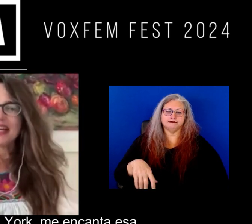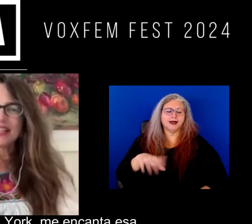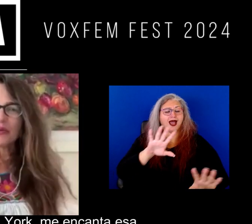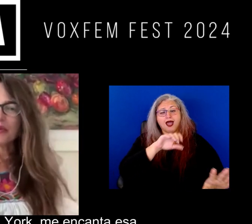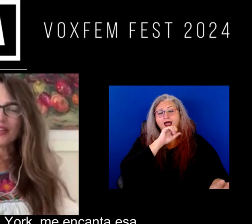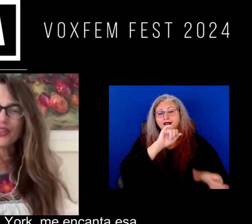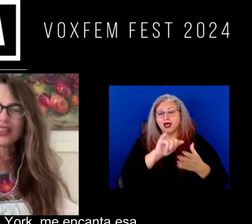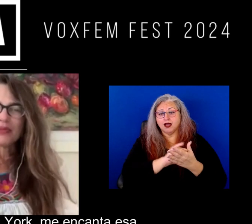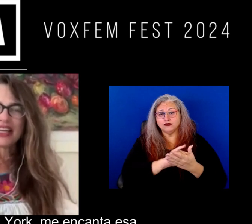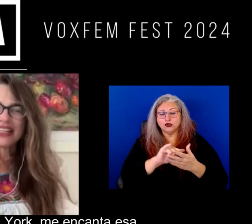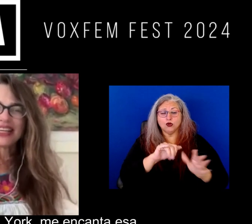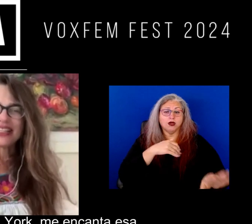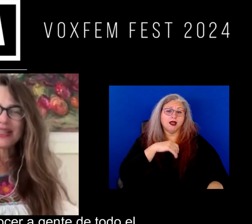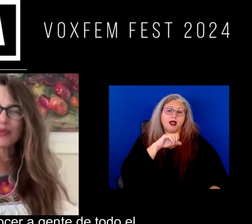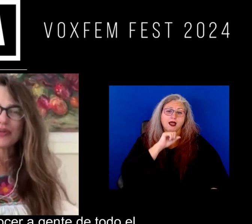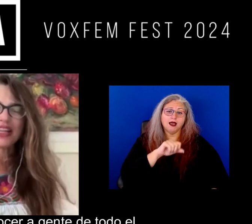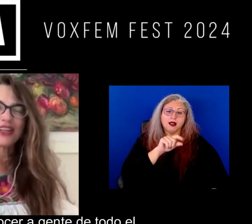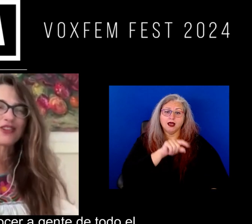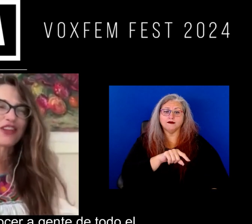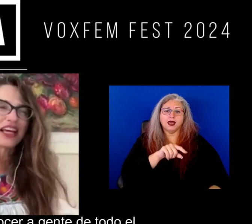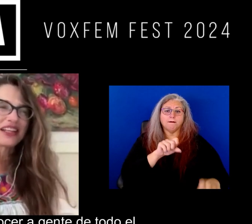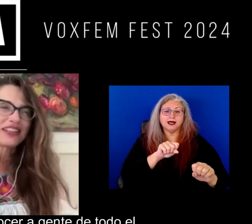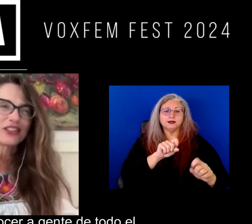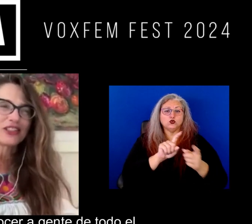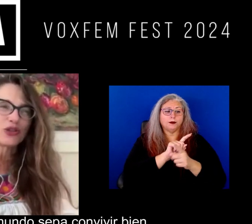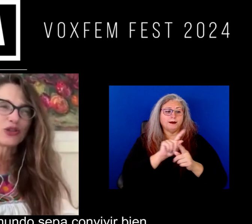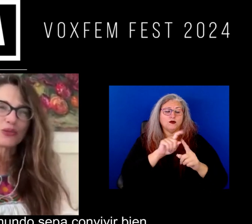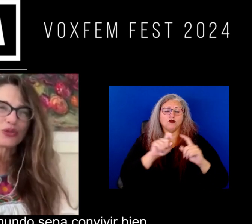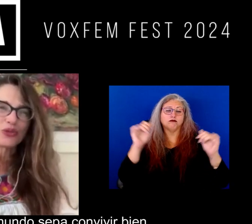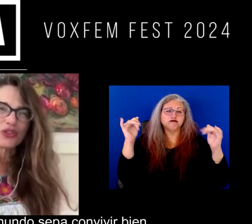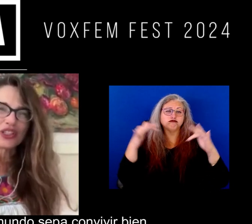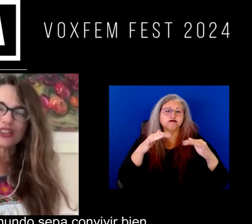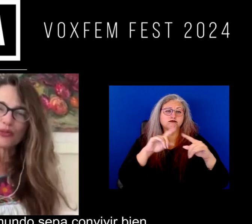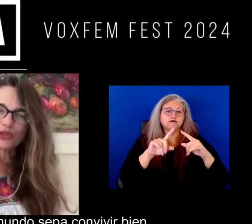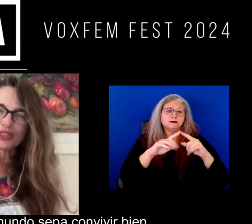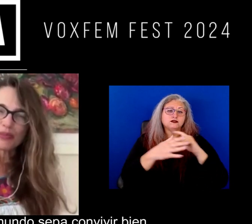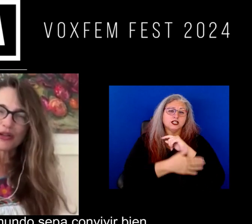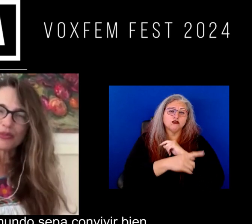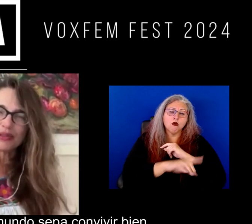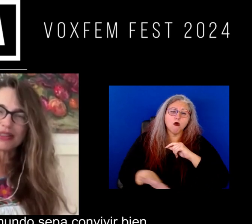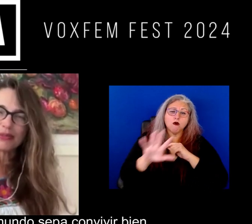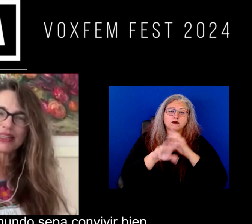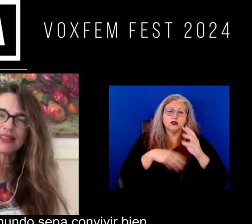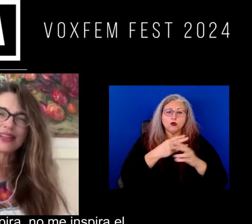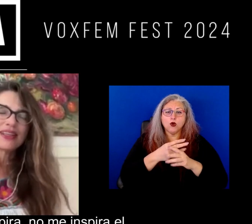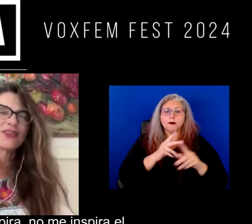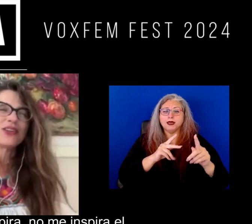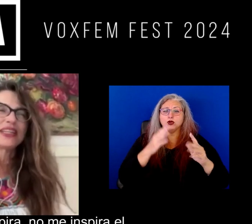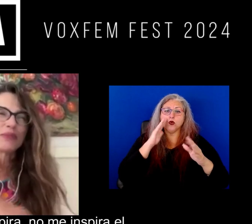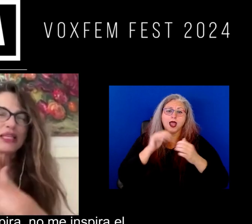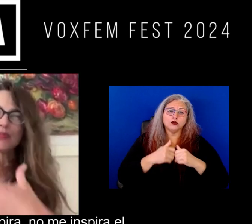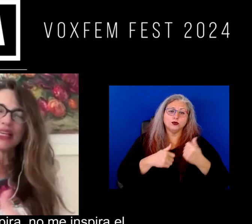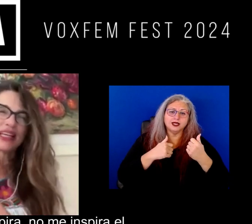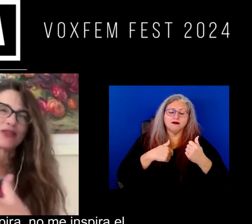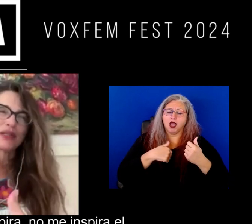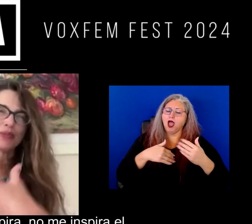me encanta Nueva York me encanta esa posibilidad de conocer a gente de todo el mundo que todo el mundo sepa convivir bien ¿no?